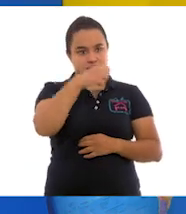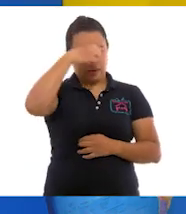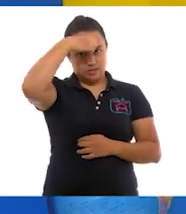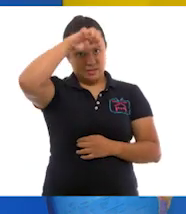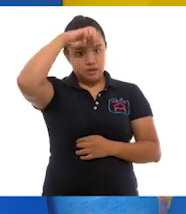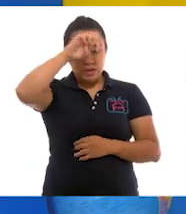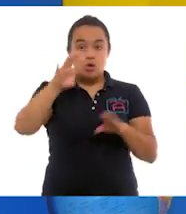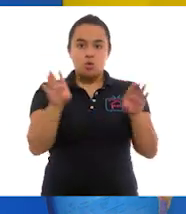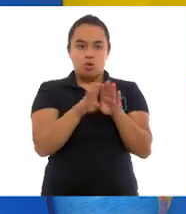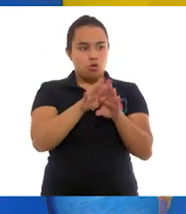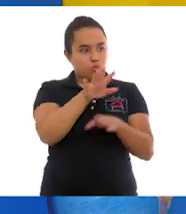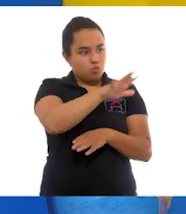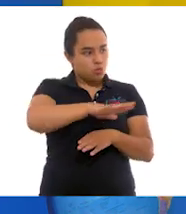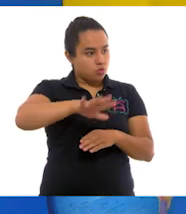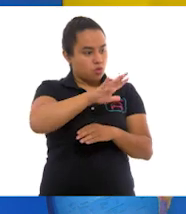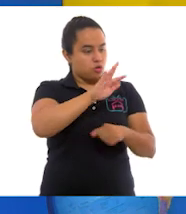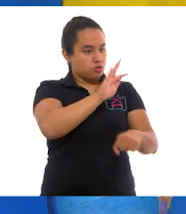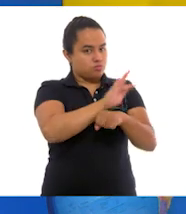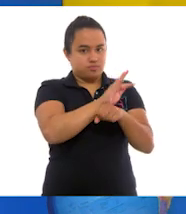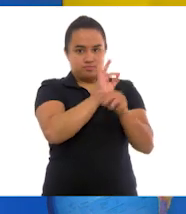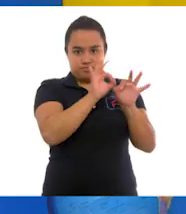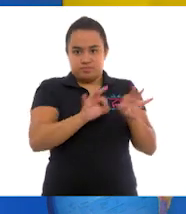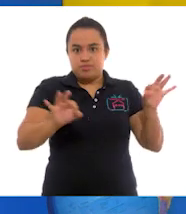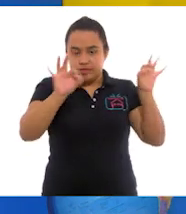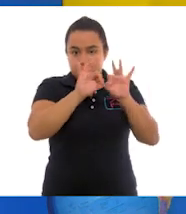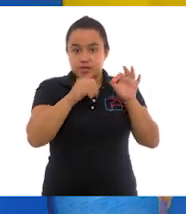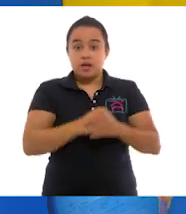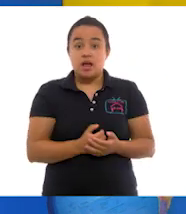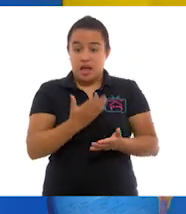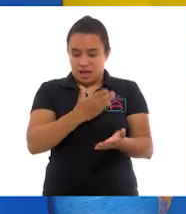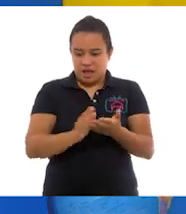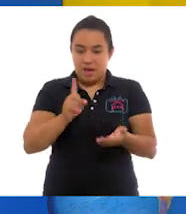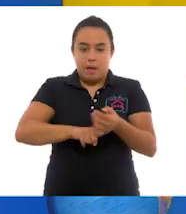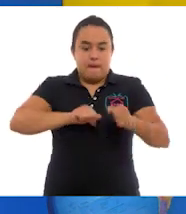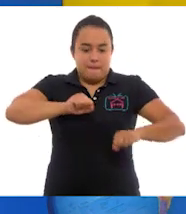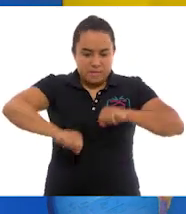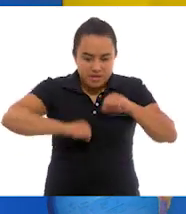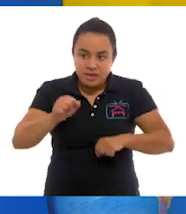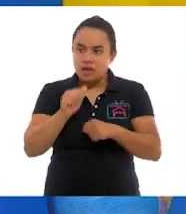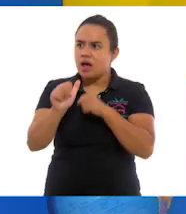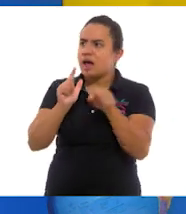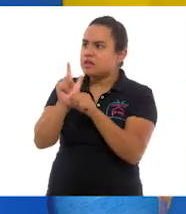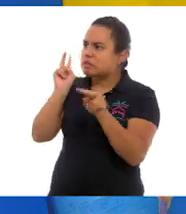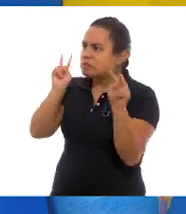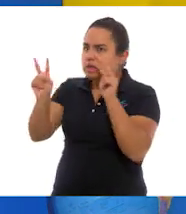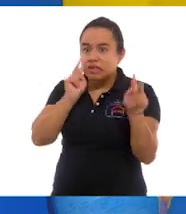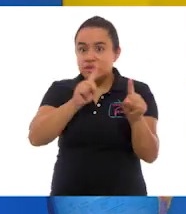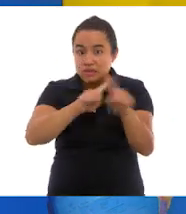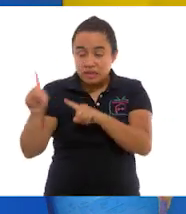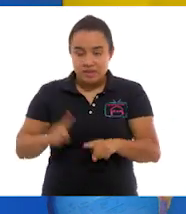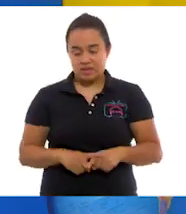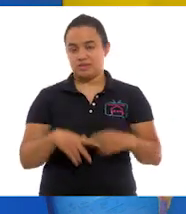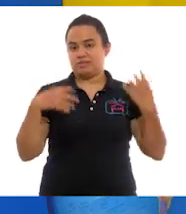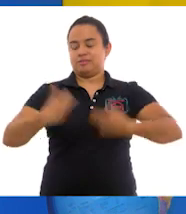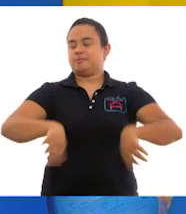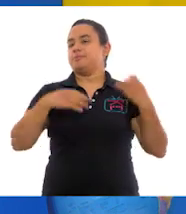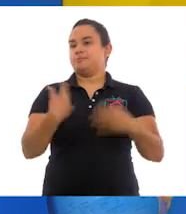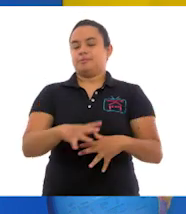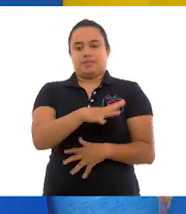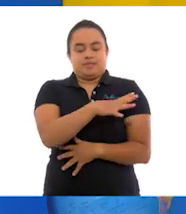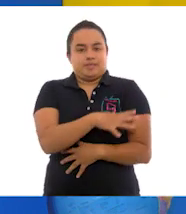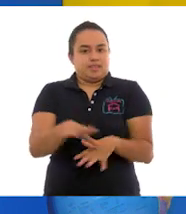tener cerca un área protegida tan importante. Además, pues andar en bicicleta y ver animales de diferentes especies debe de ser, wow,